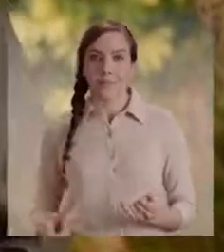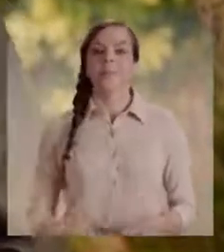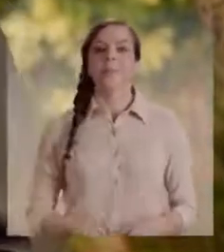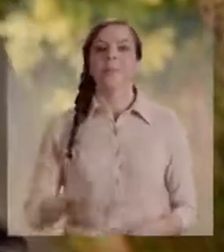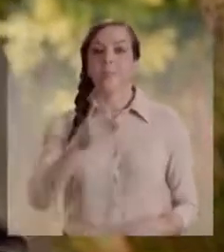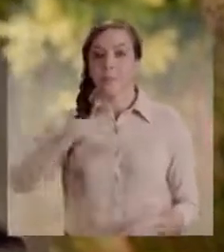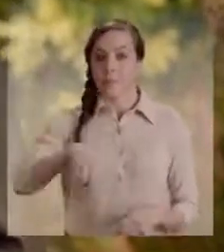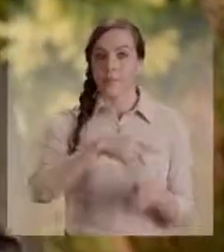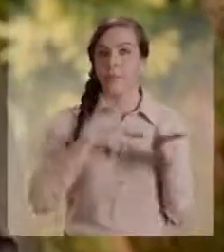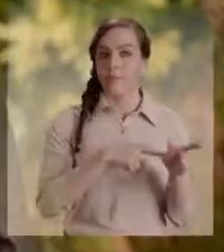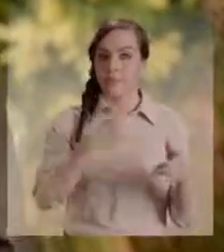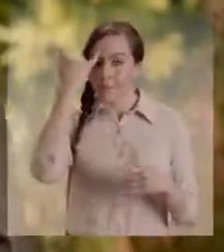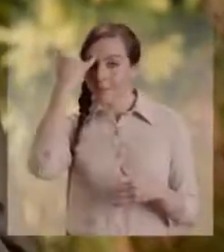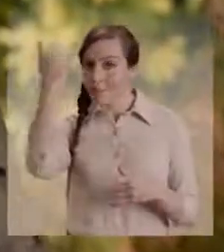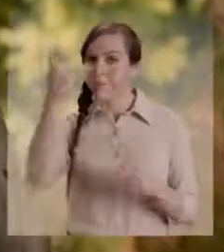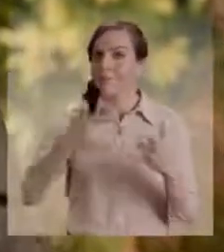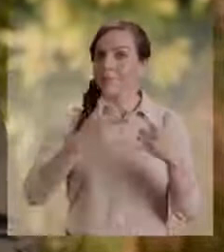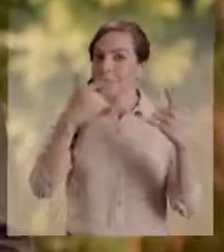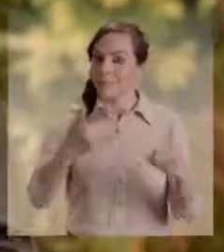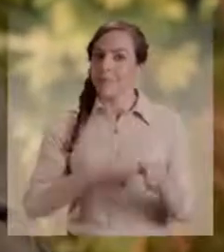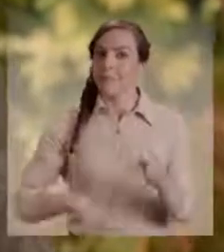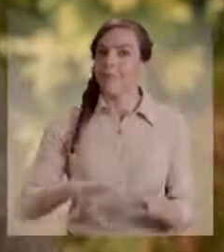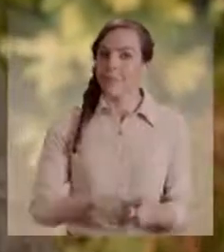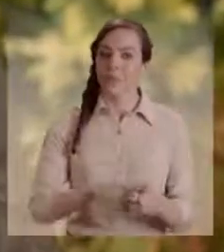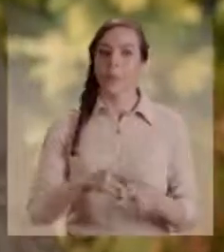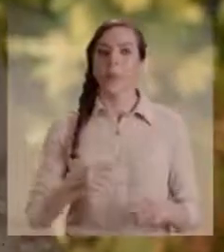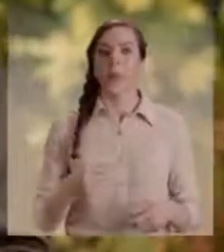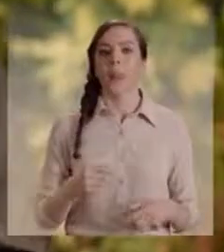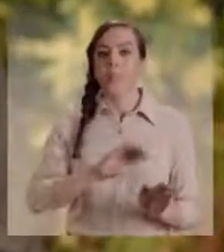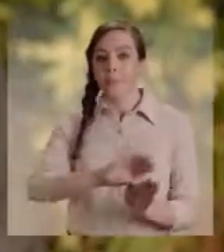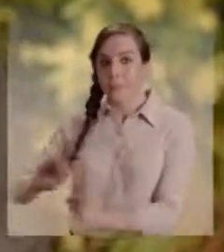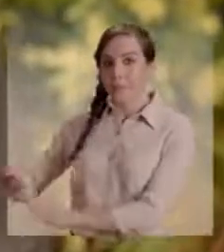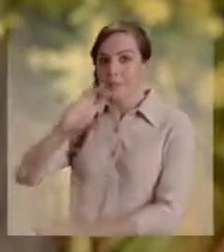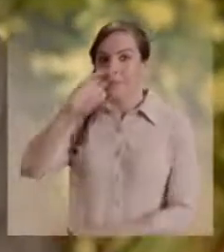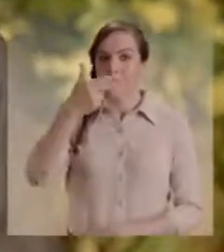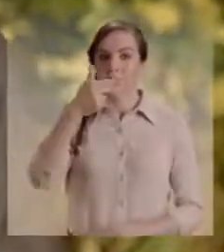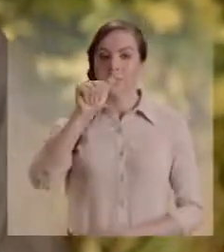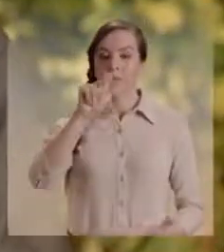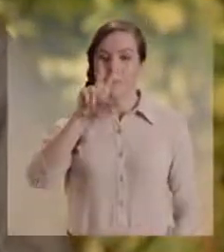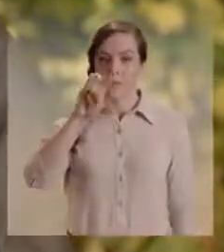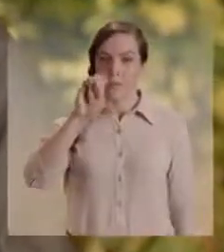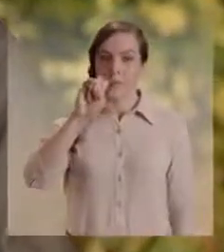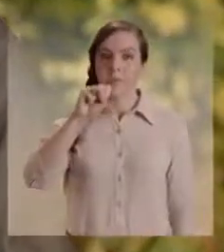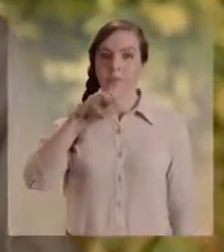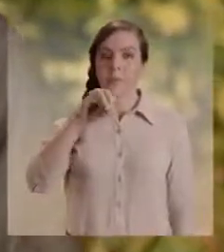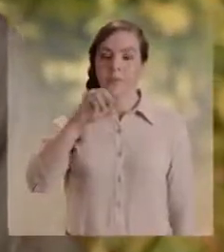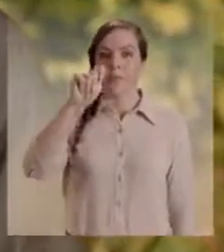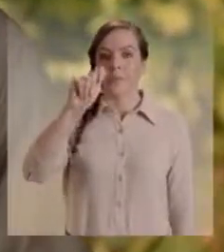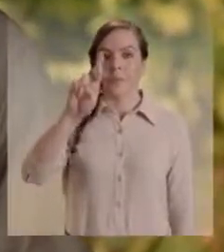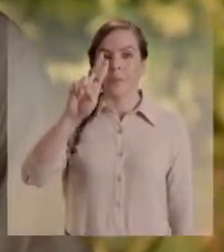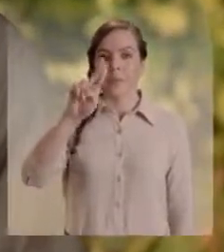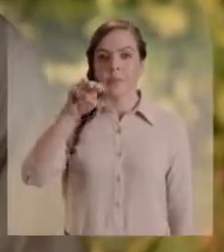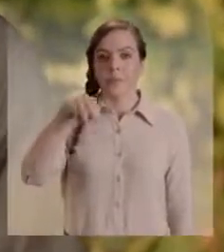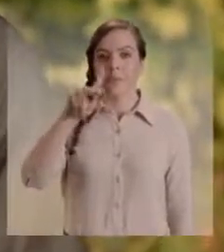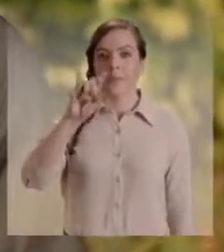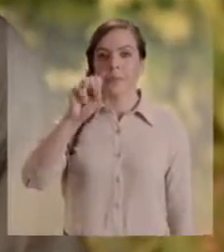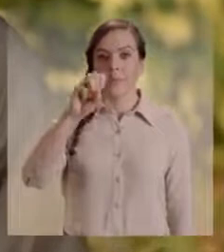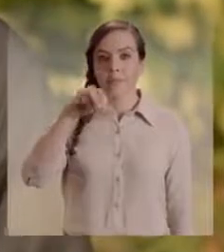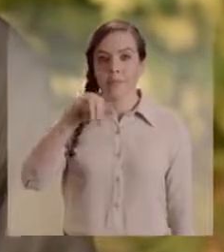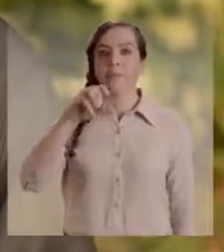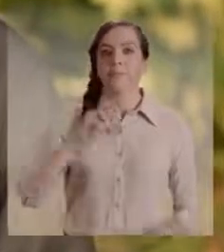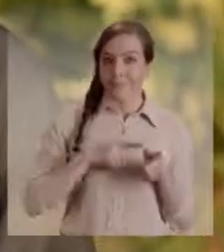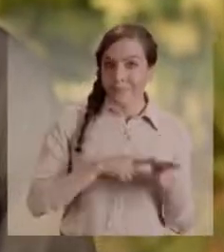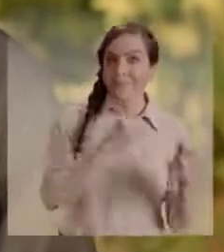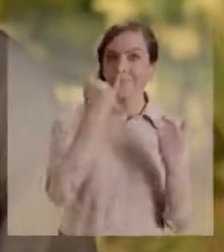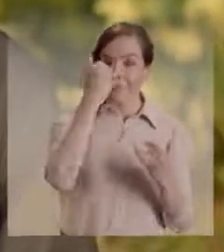a ser como Venezuela. Nosotros nos inspiramos en lo mejor de nuestra historia nacional. Ni chavismo, ni